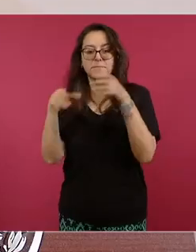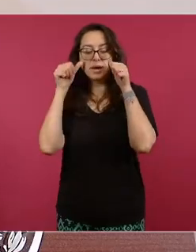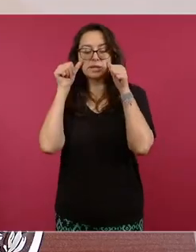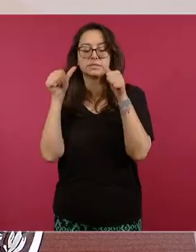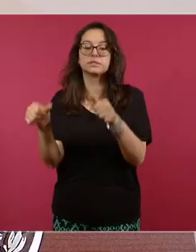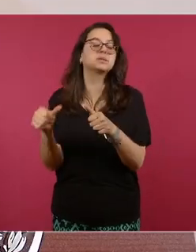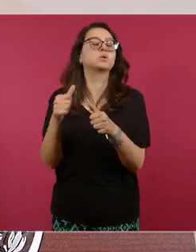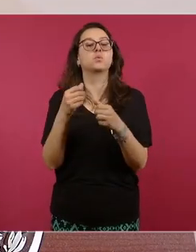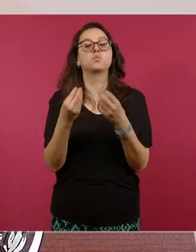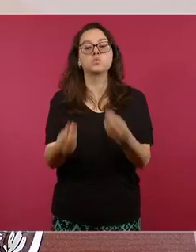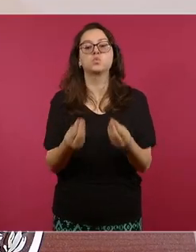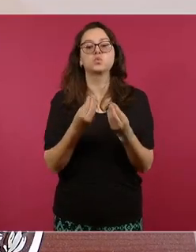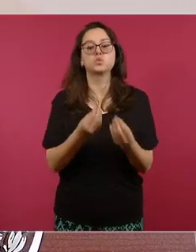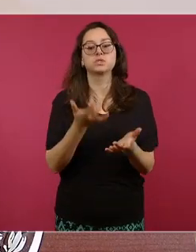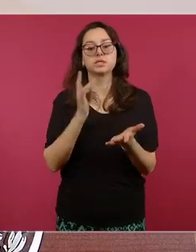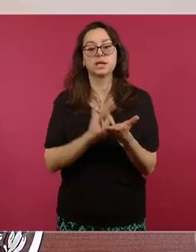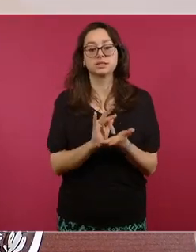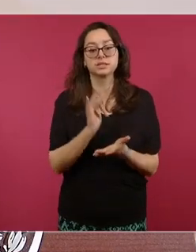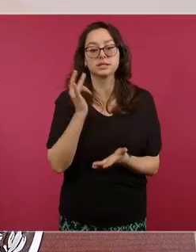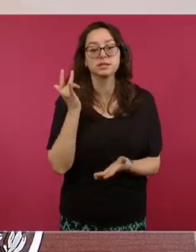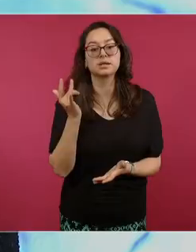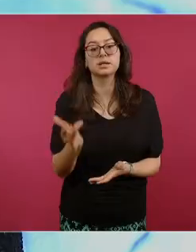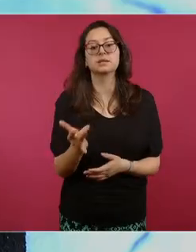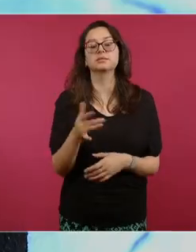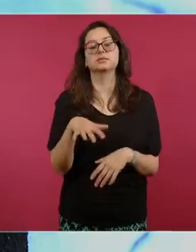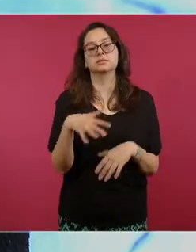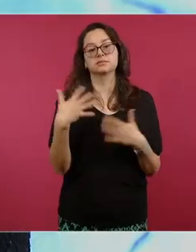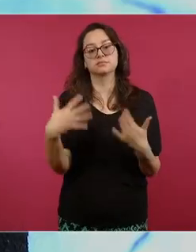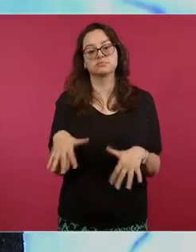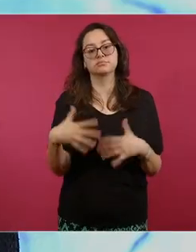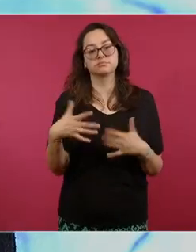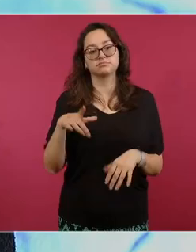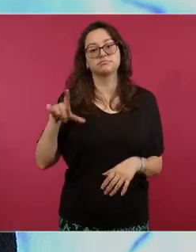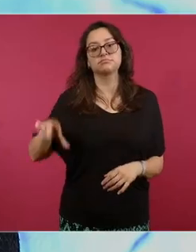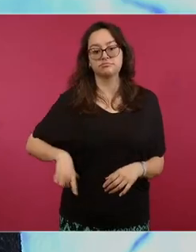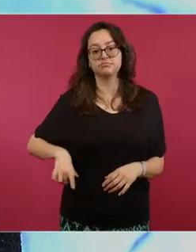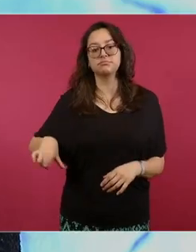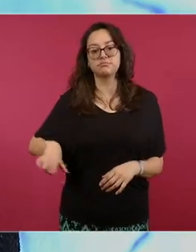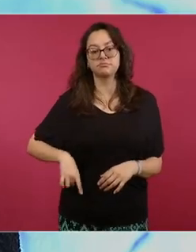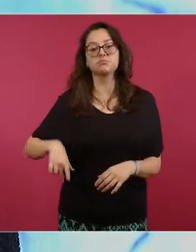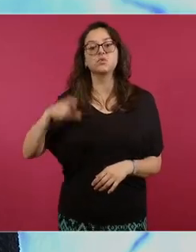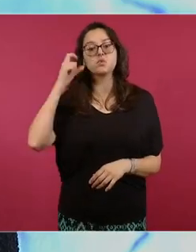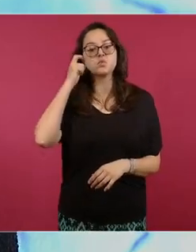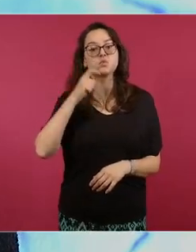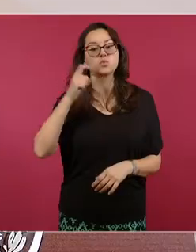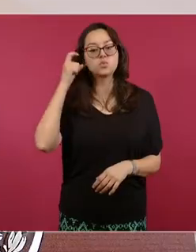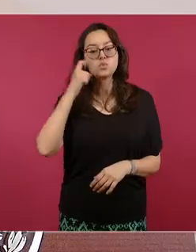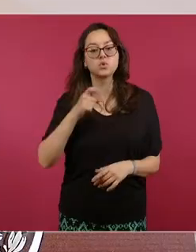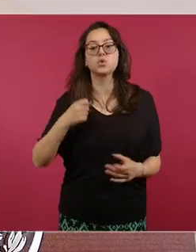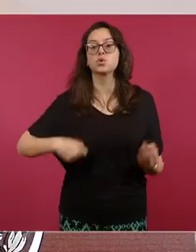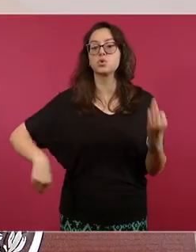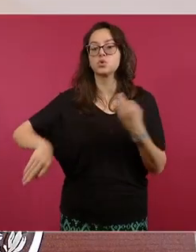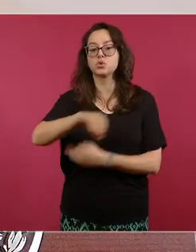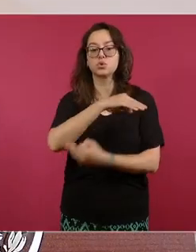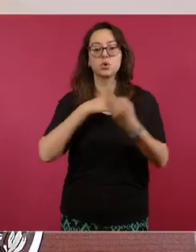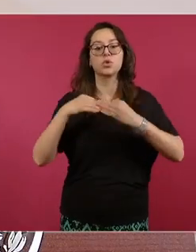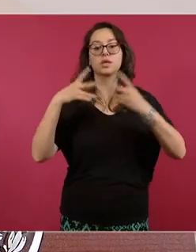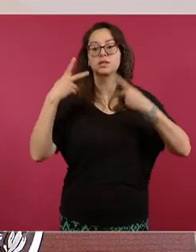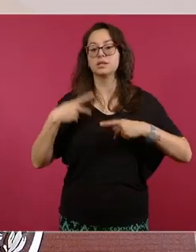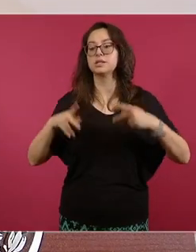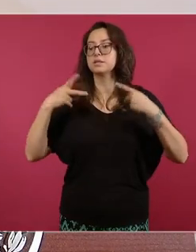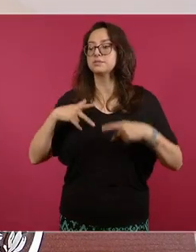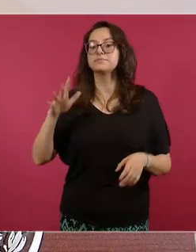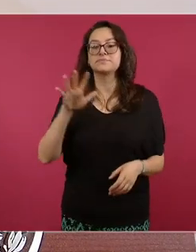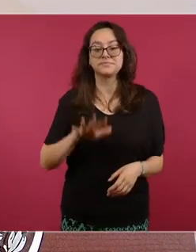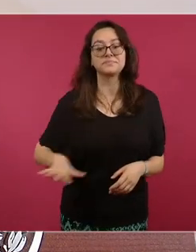el agradecimiento y reconocimiento del gobierno de Guerrero y de todo su pueblo, quienes han